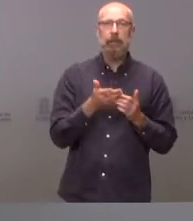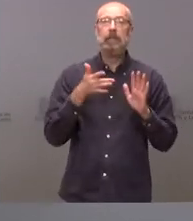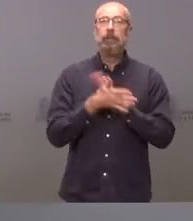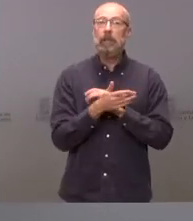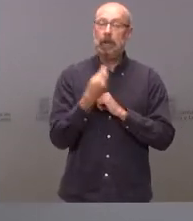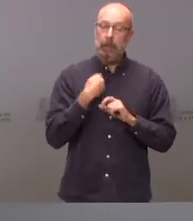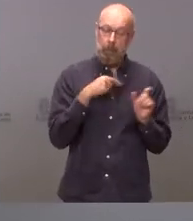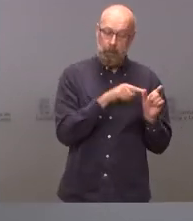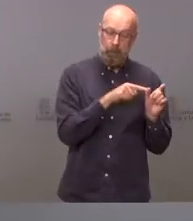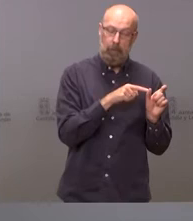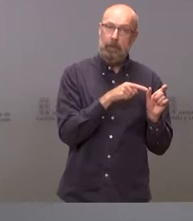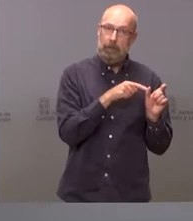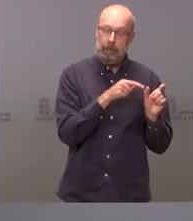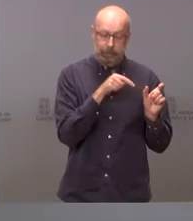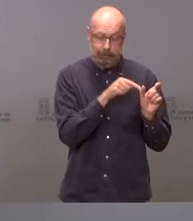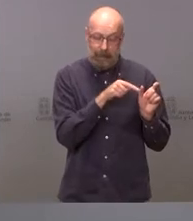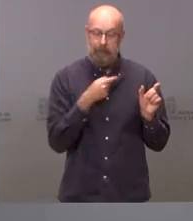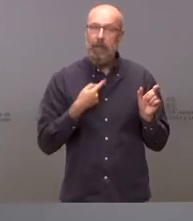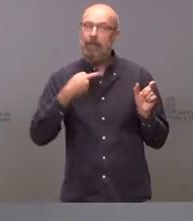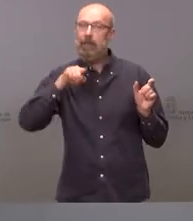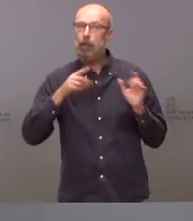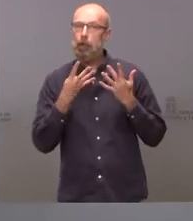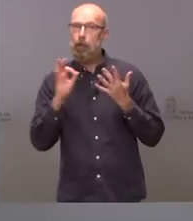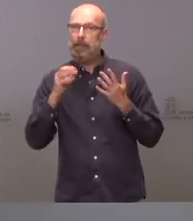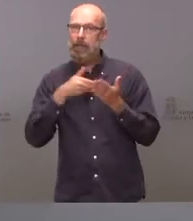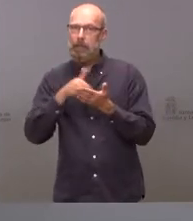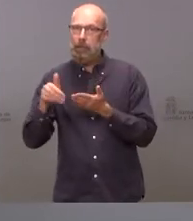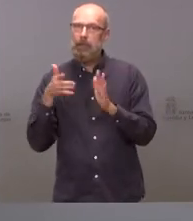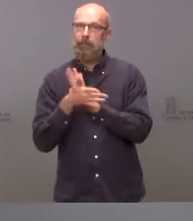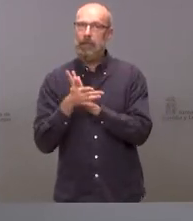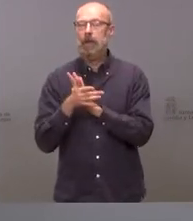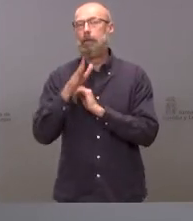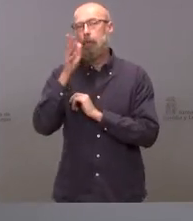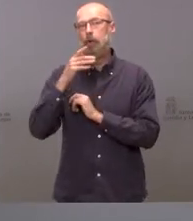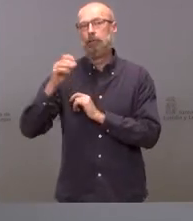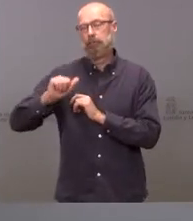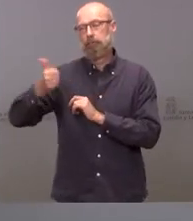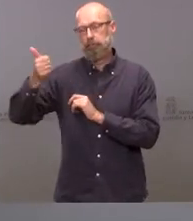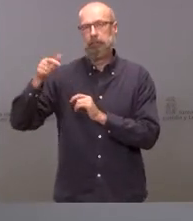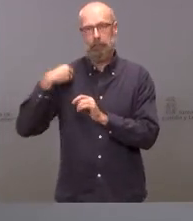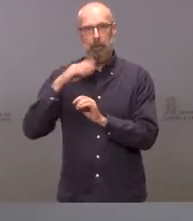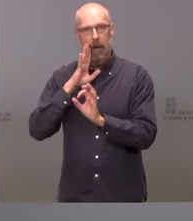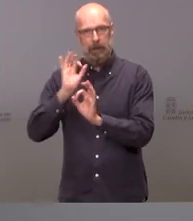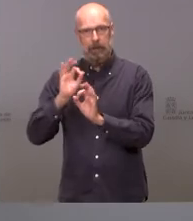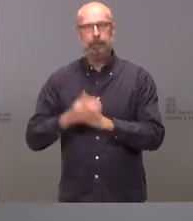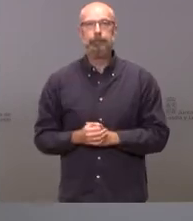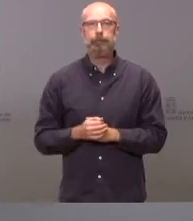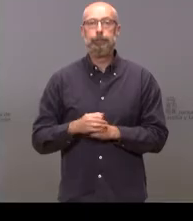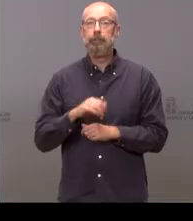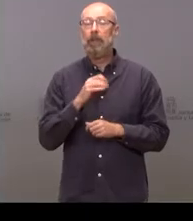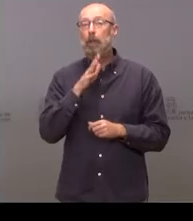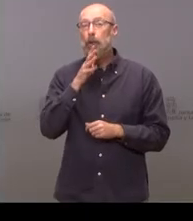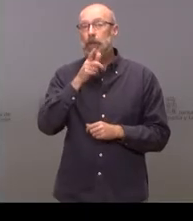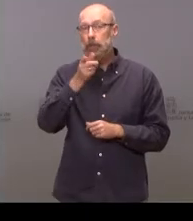millones corresponden al pago de las cantidades de la sentencia por el IVA. Y el tercer motivo fundamental de crecimiento